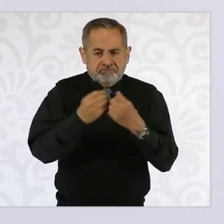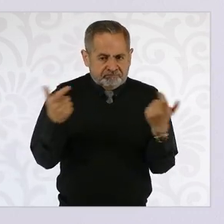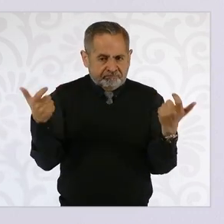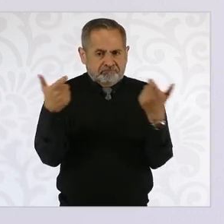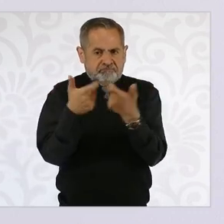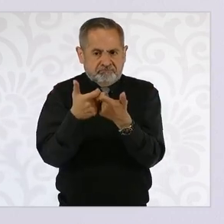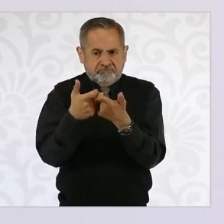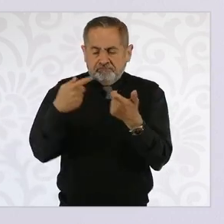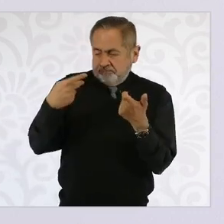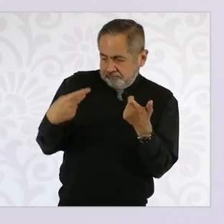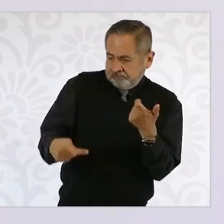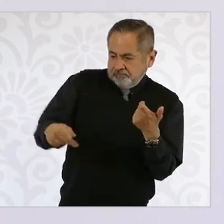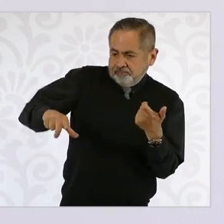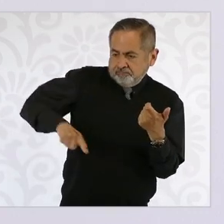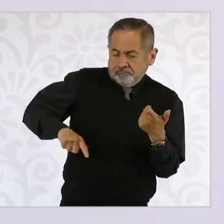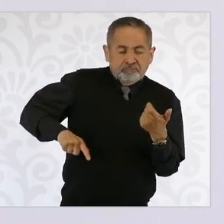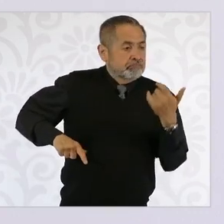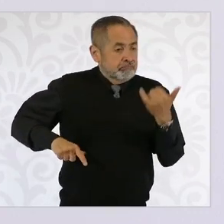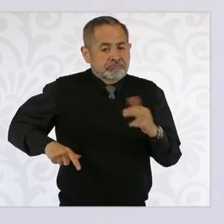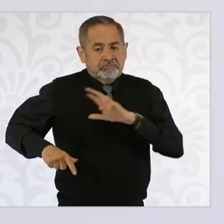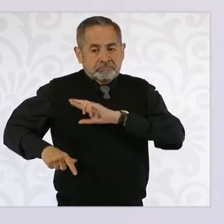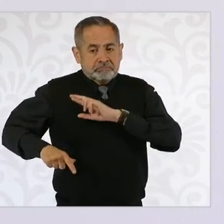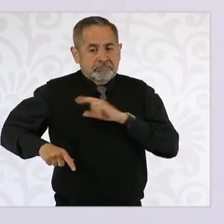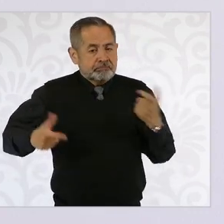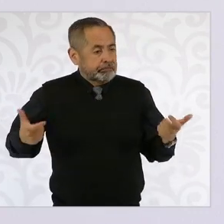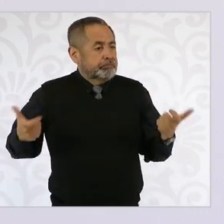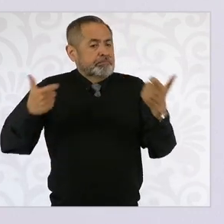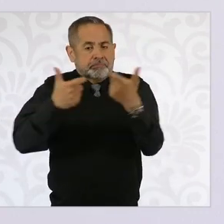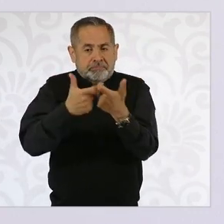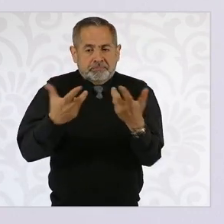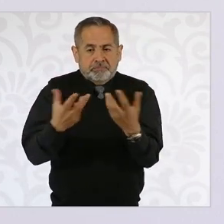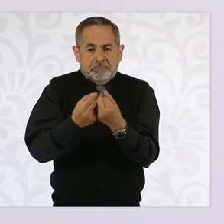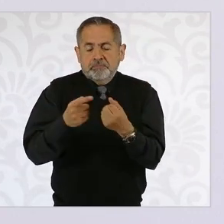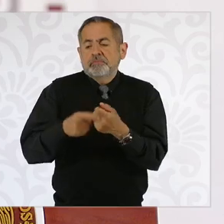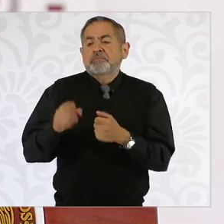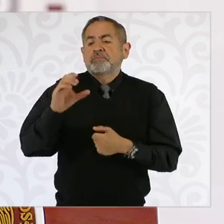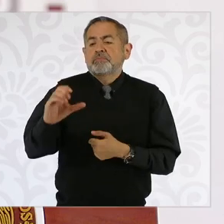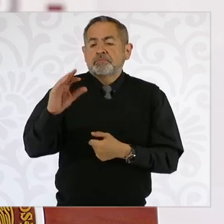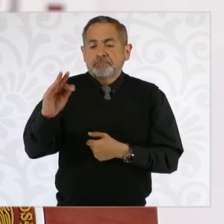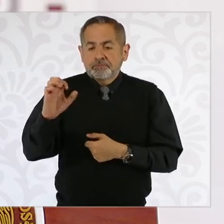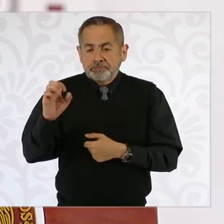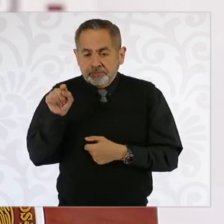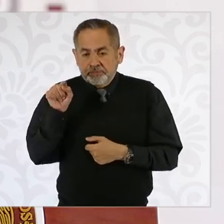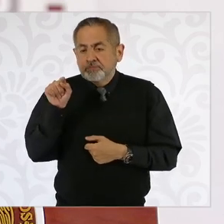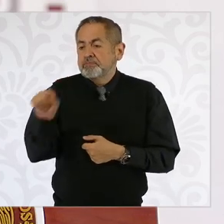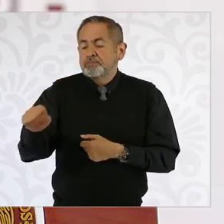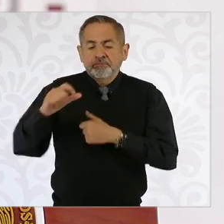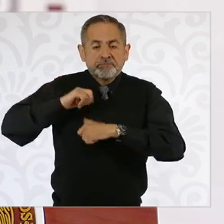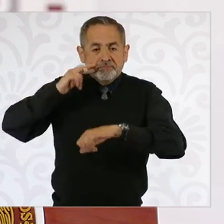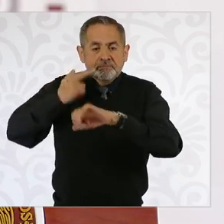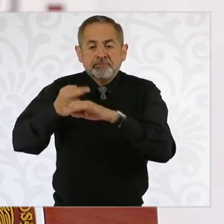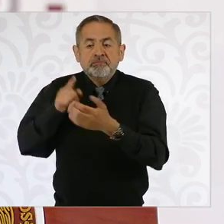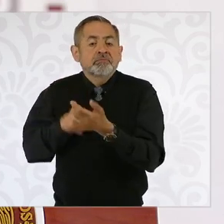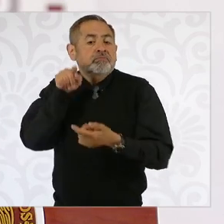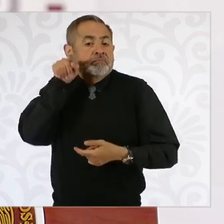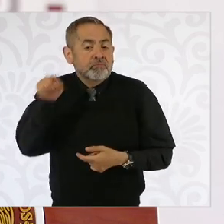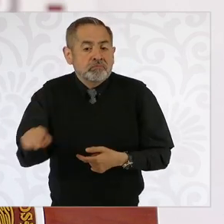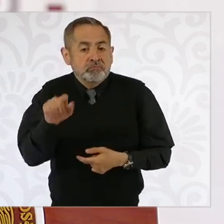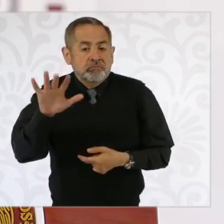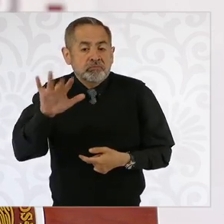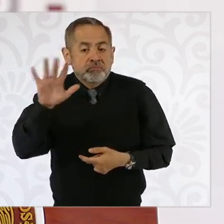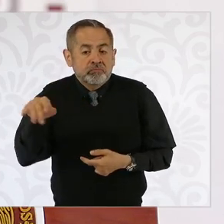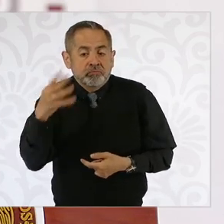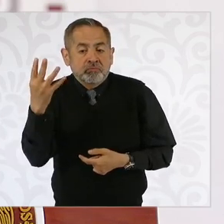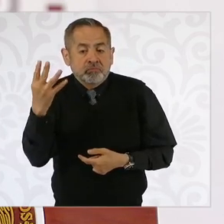pública y que en particular en Comisión Federal de Electricidad esté a cargo al menos del 54